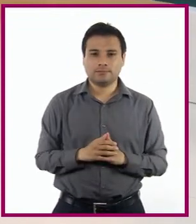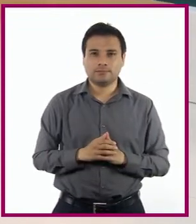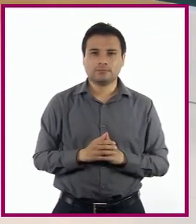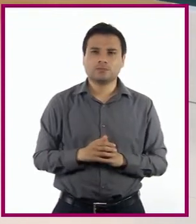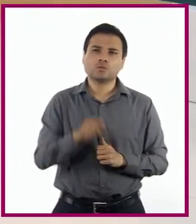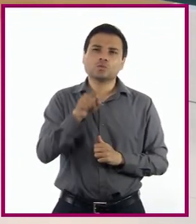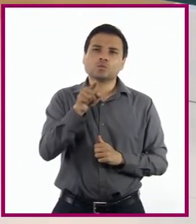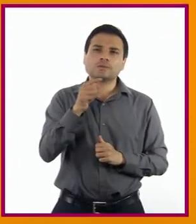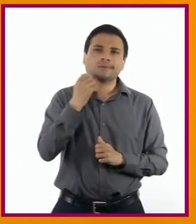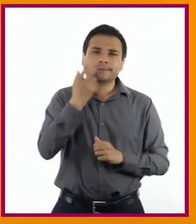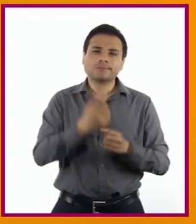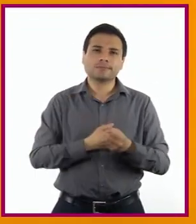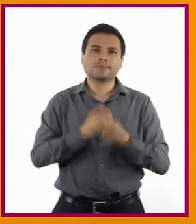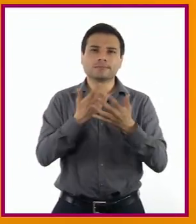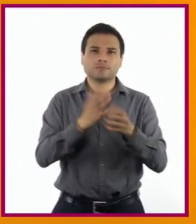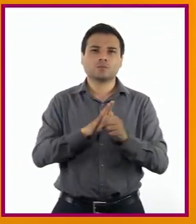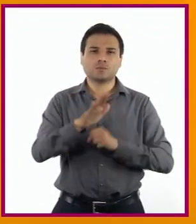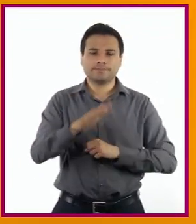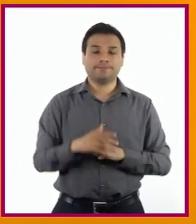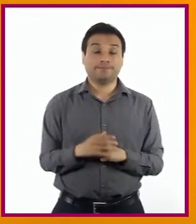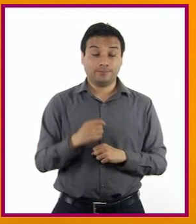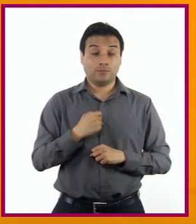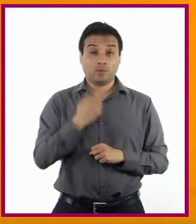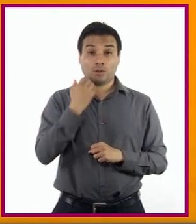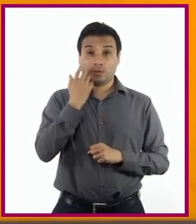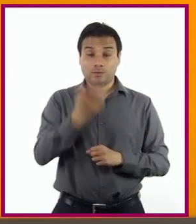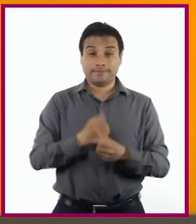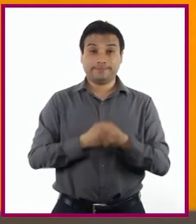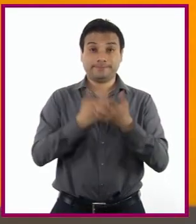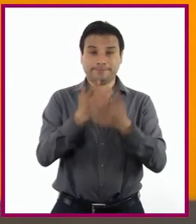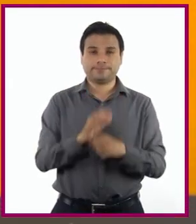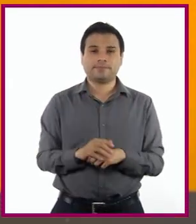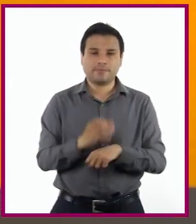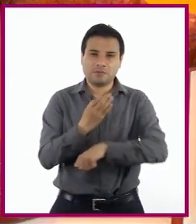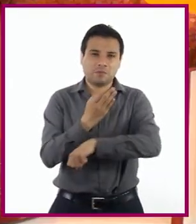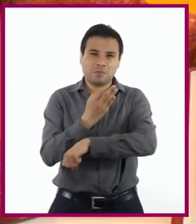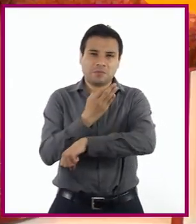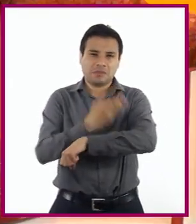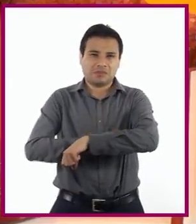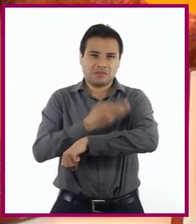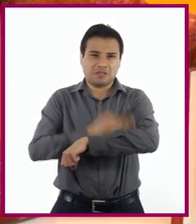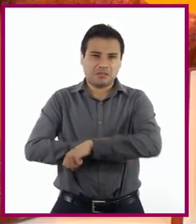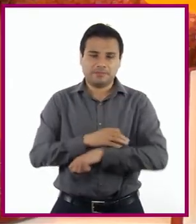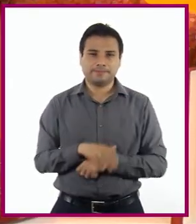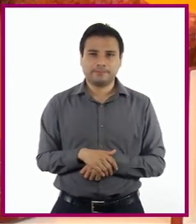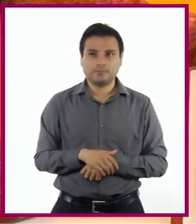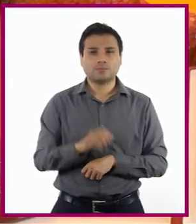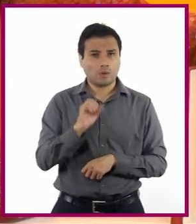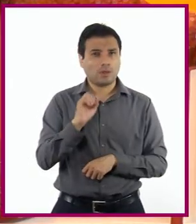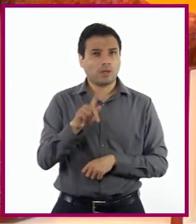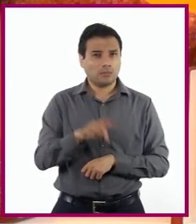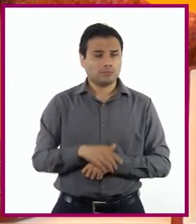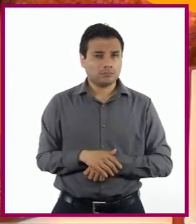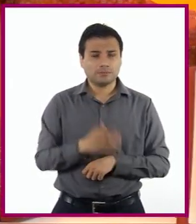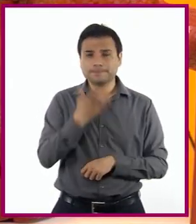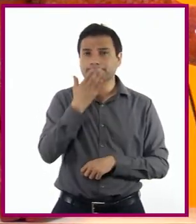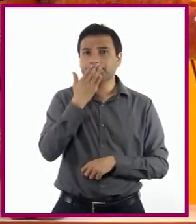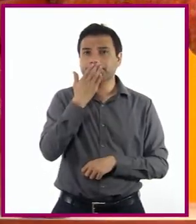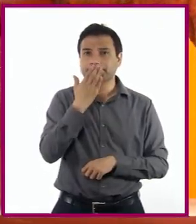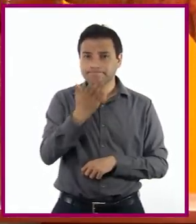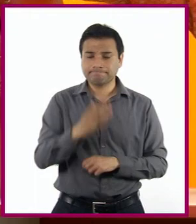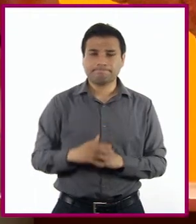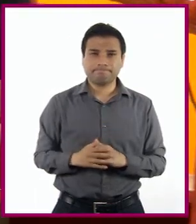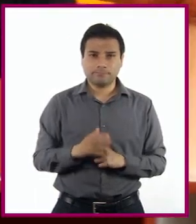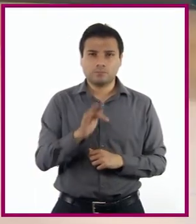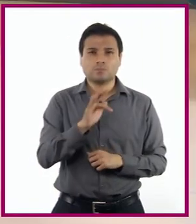quieres que exprese? A mí me gustaría expresar Una tarde cotidiana Me parece bien, Regina Podríamos colocar